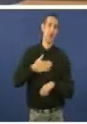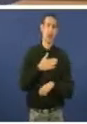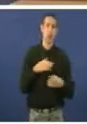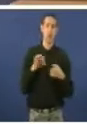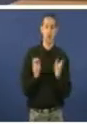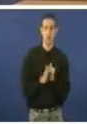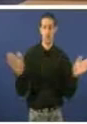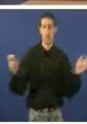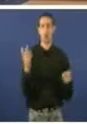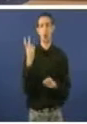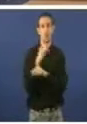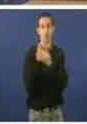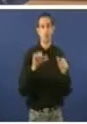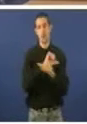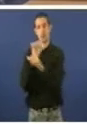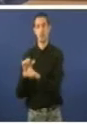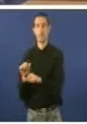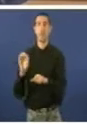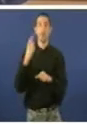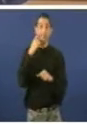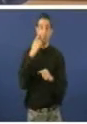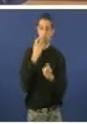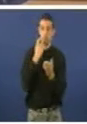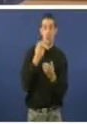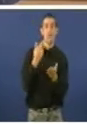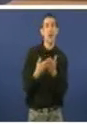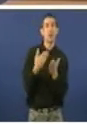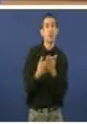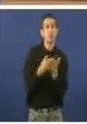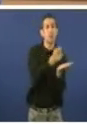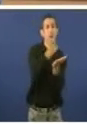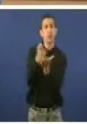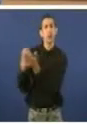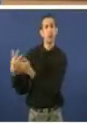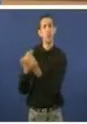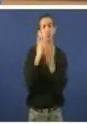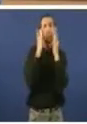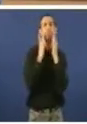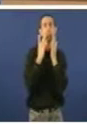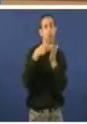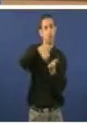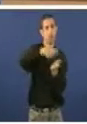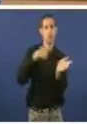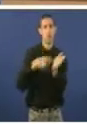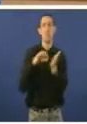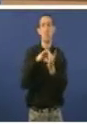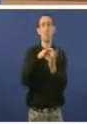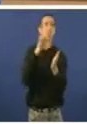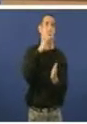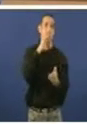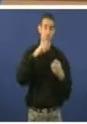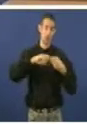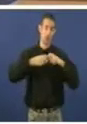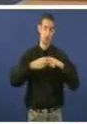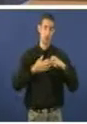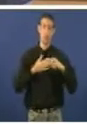outra forma. Mire, pagar as facturas. Estamos pagando as facturas no Servicio Galego de Saúde na mentras a maioría dos servicios non